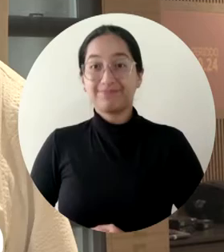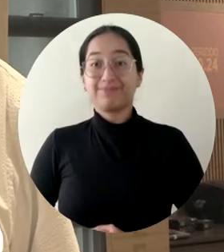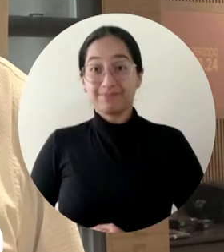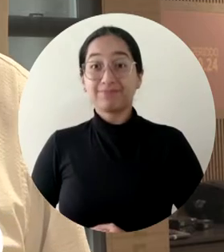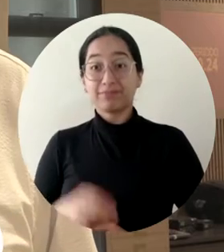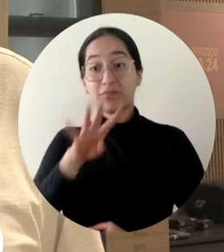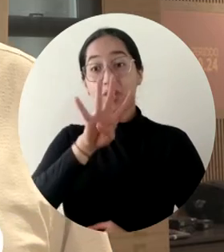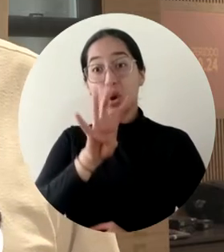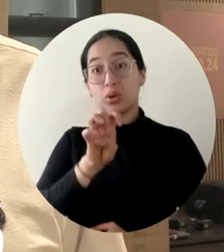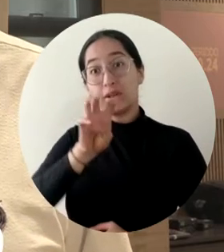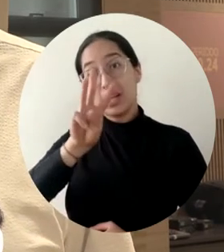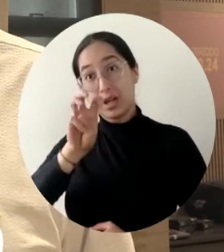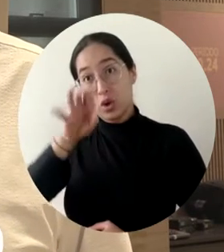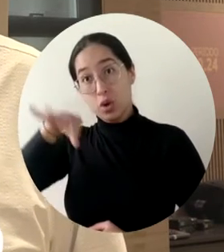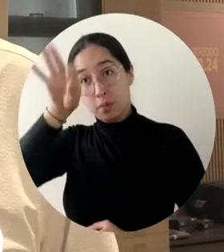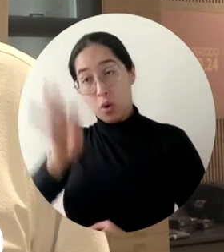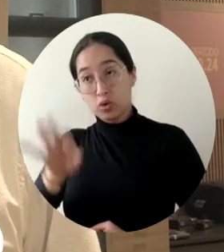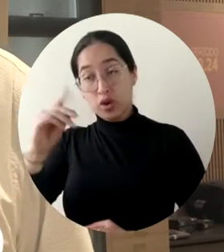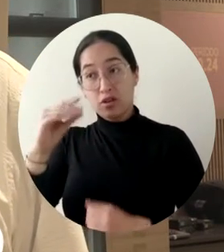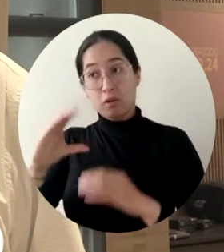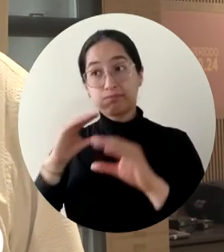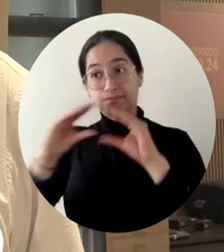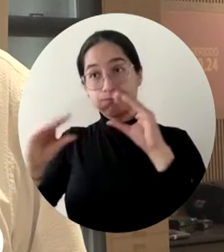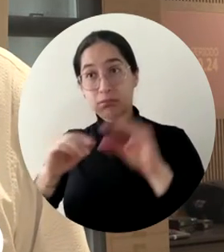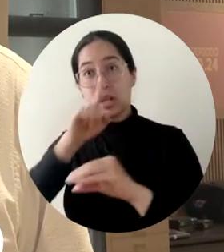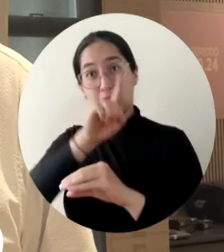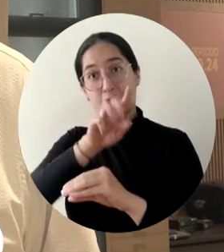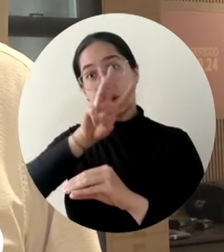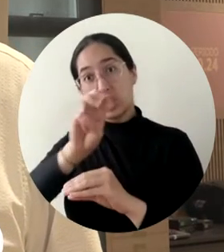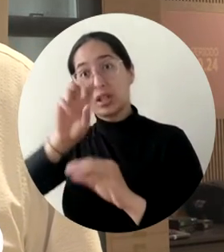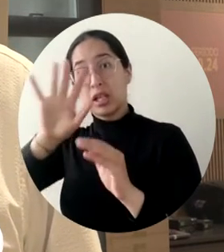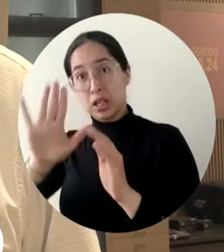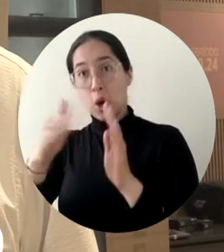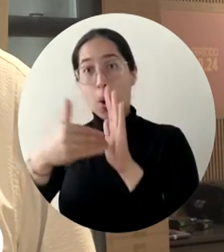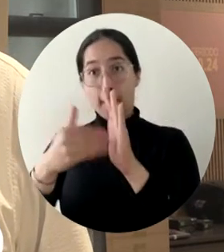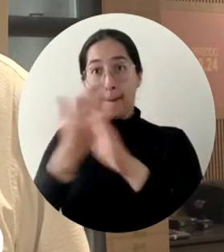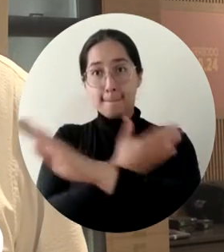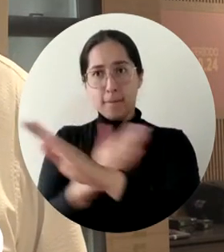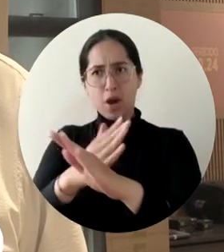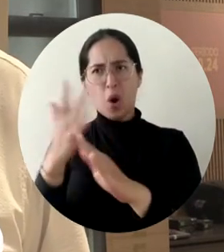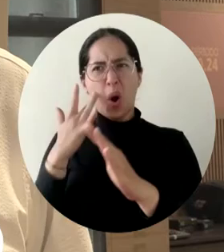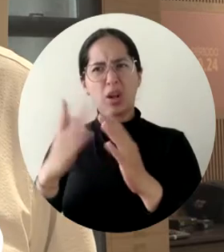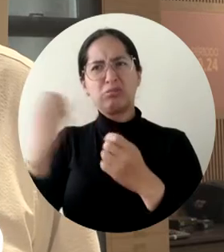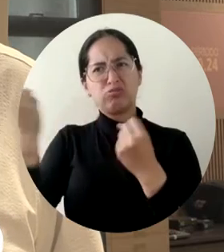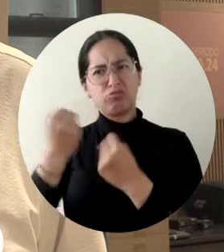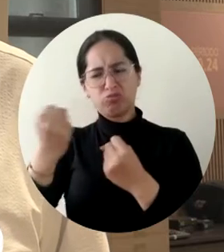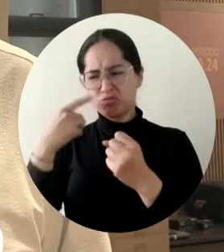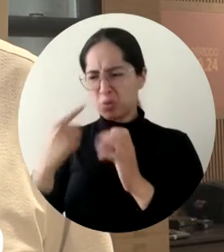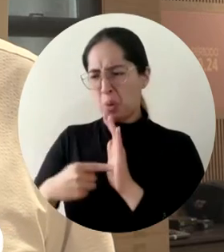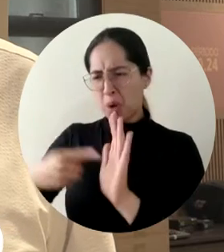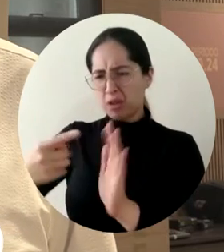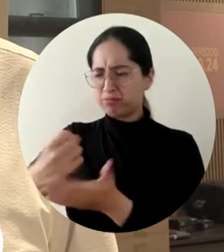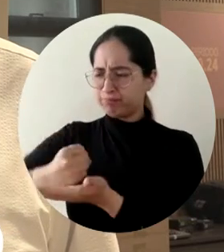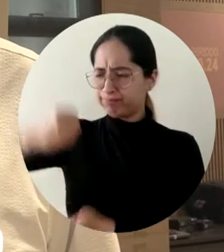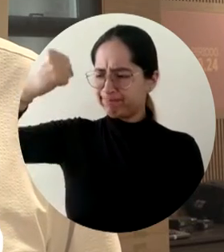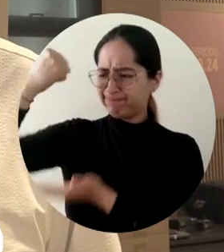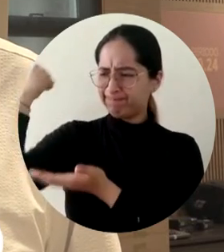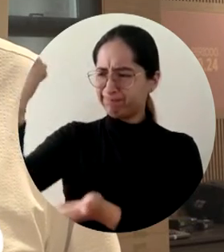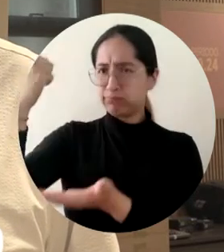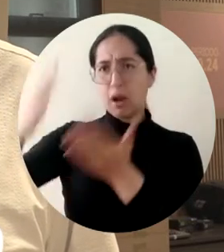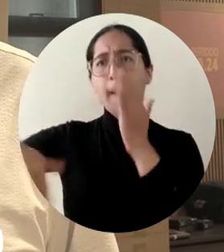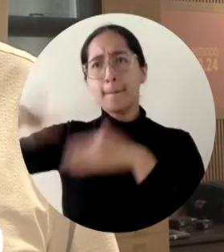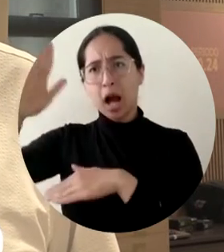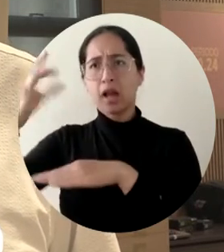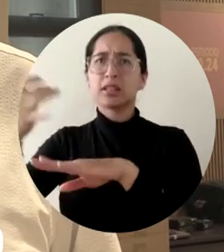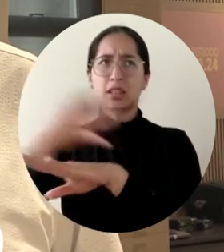fue de un 98% en sus ingresos, 185 mil millones de pesos, que es una cifra muy importante y muy superior